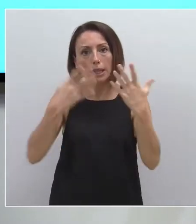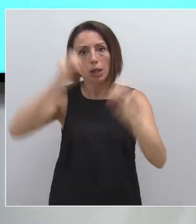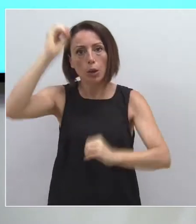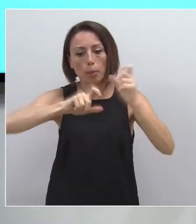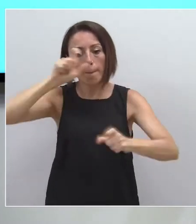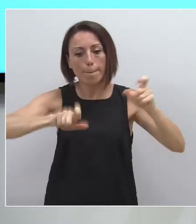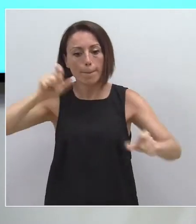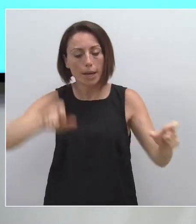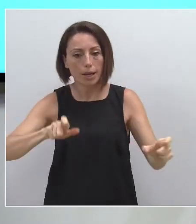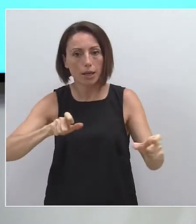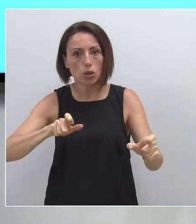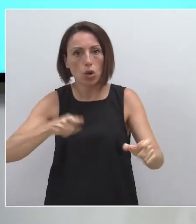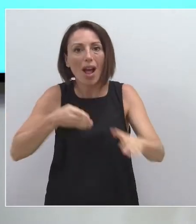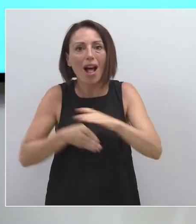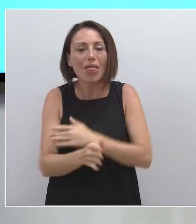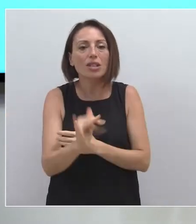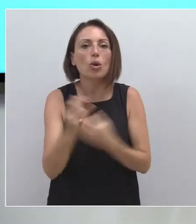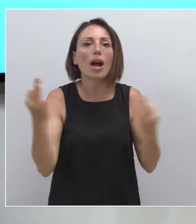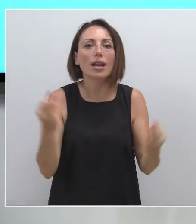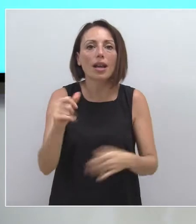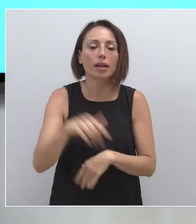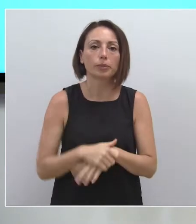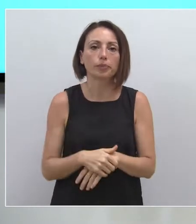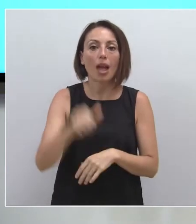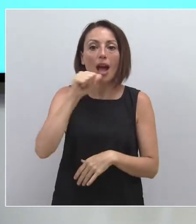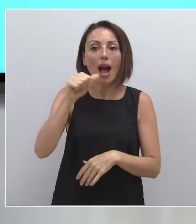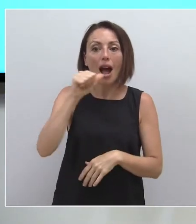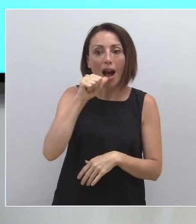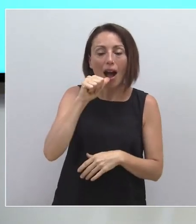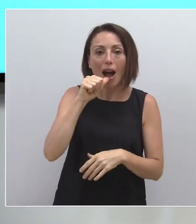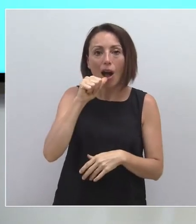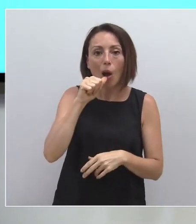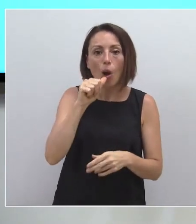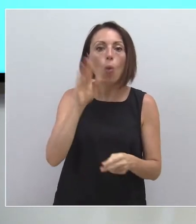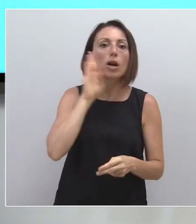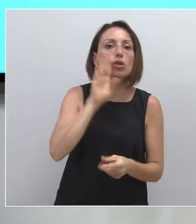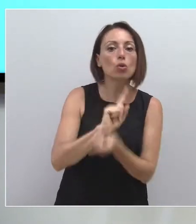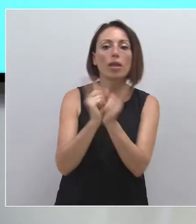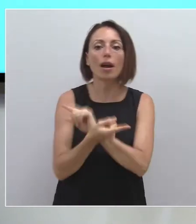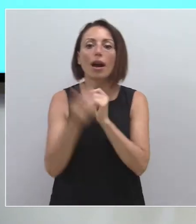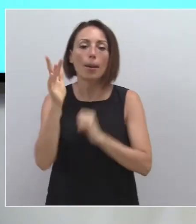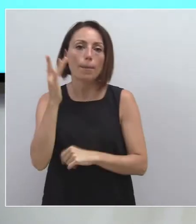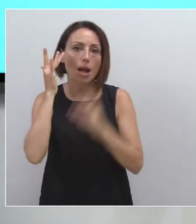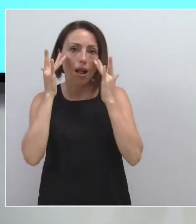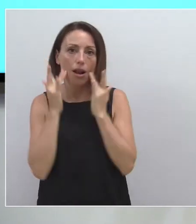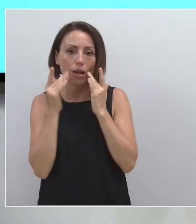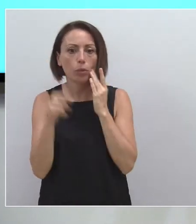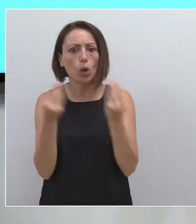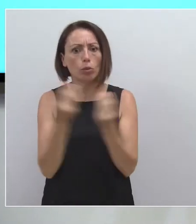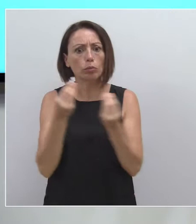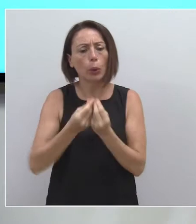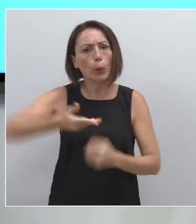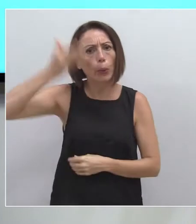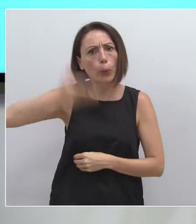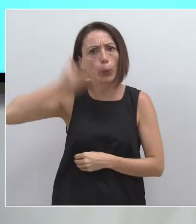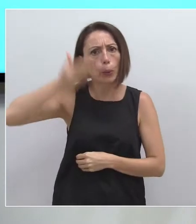la población tiene acceso a recogida y tratamiento de aguas residuales. Son cifras muy significativas por su cantidad,